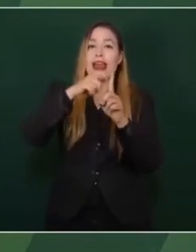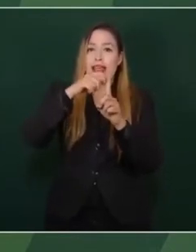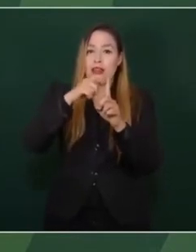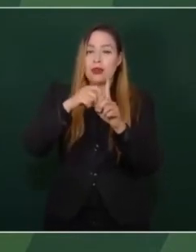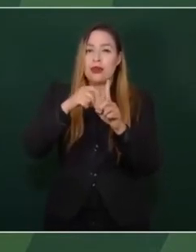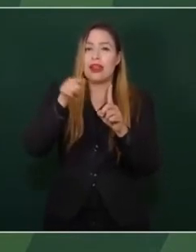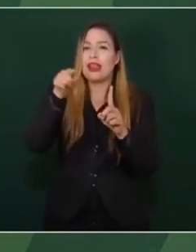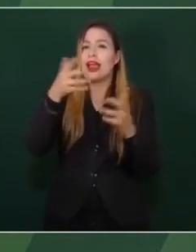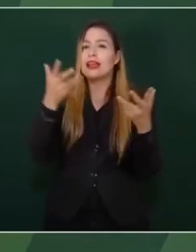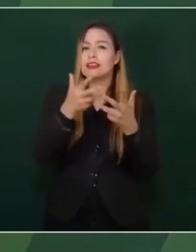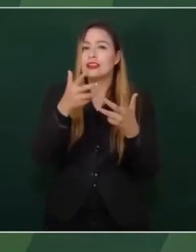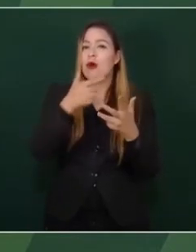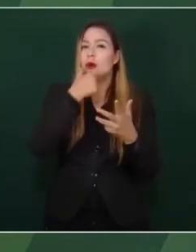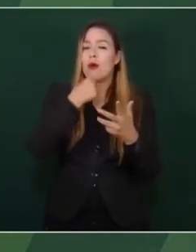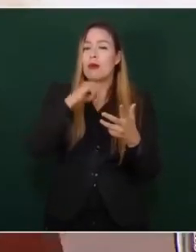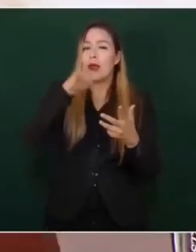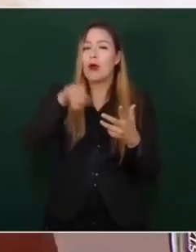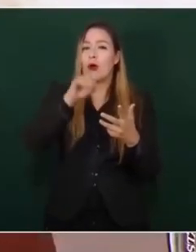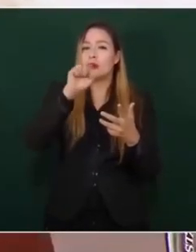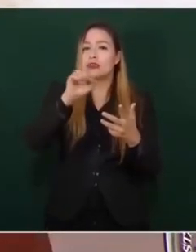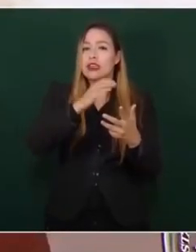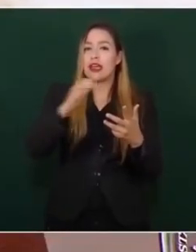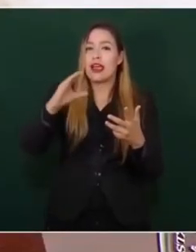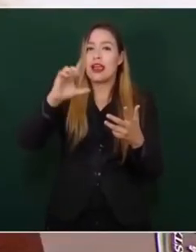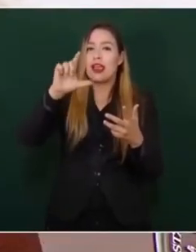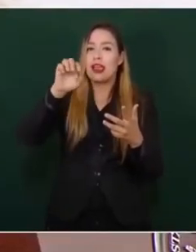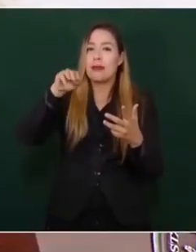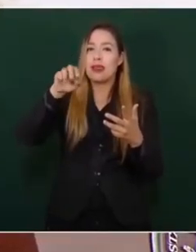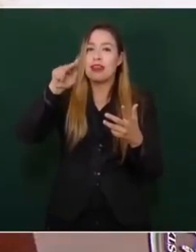Francisco I. Madero.